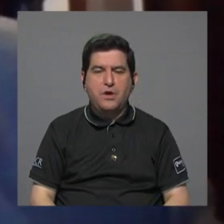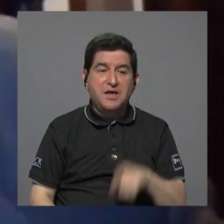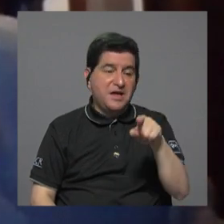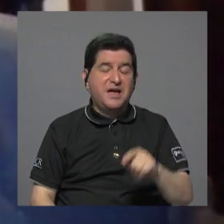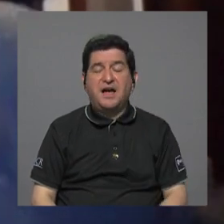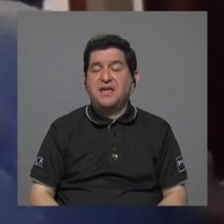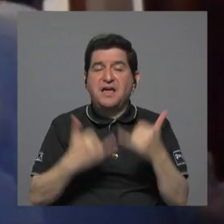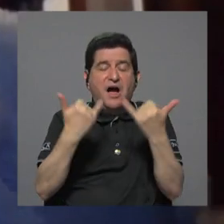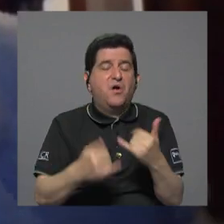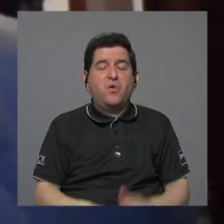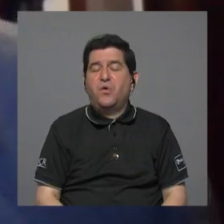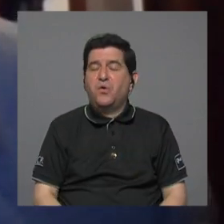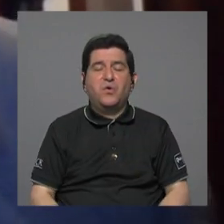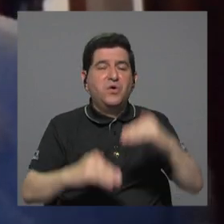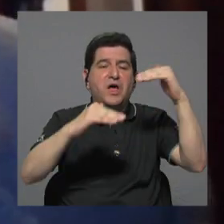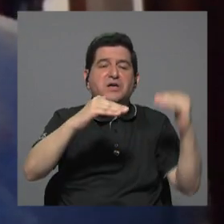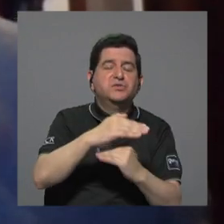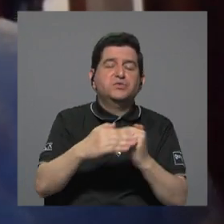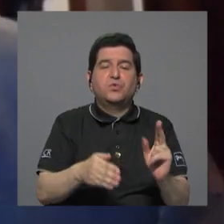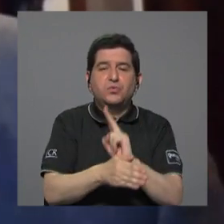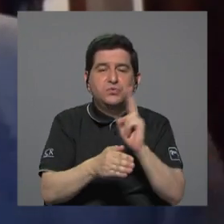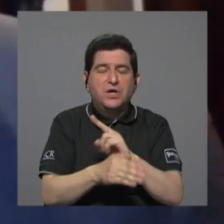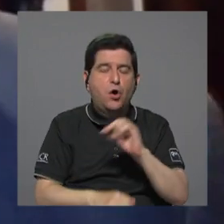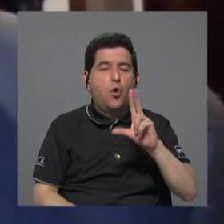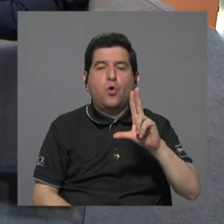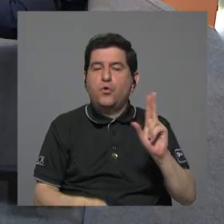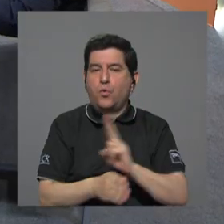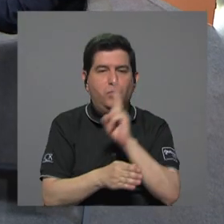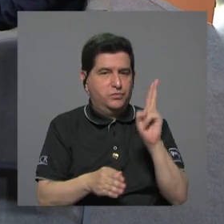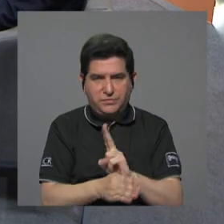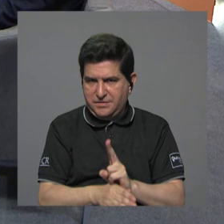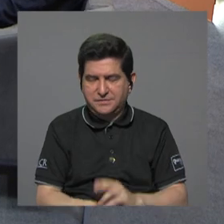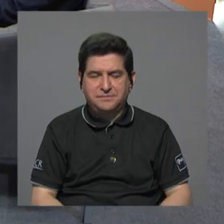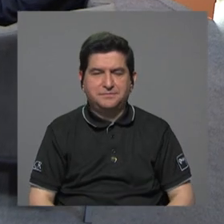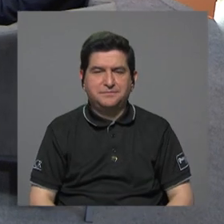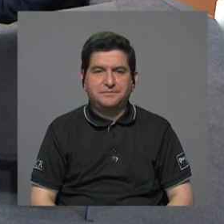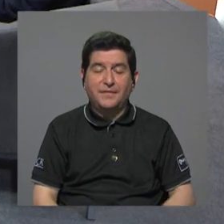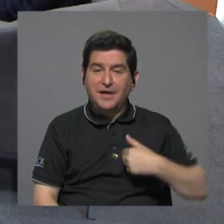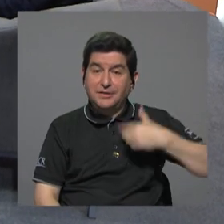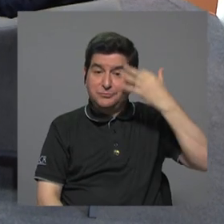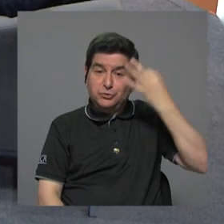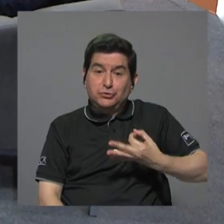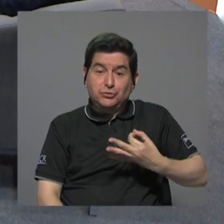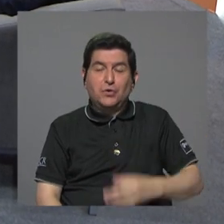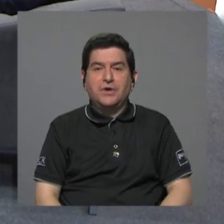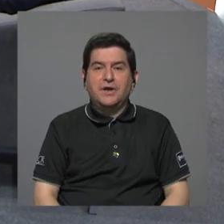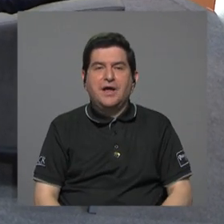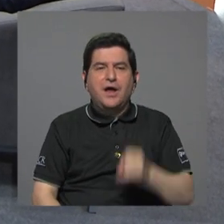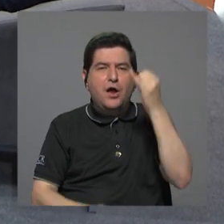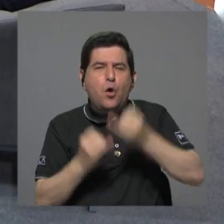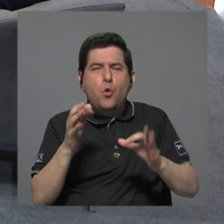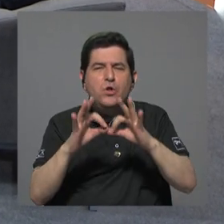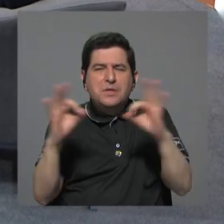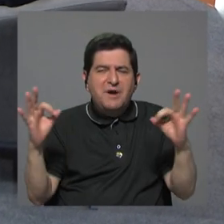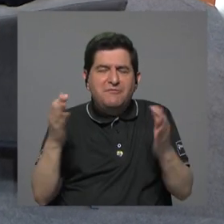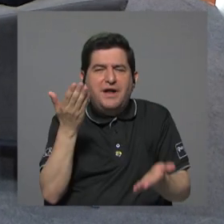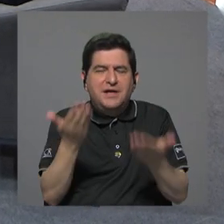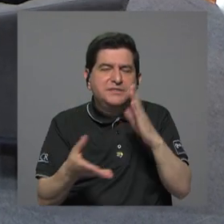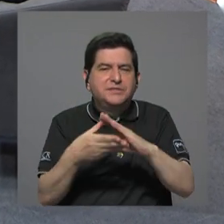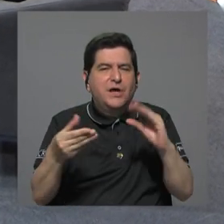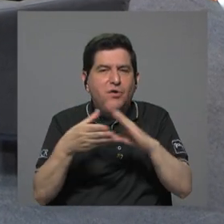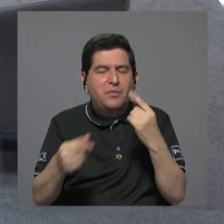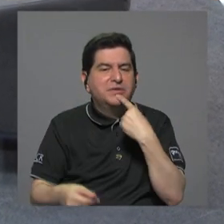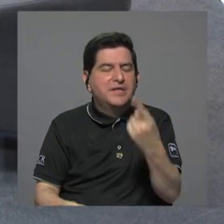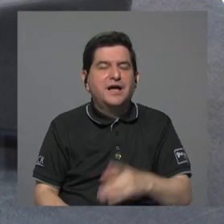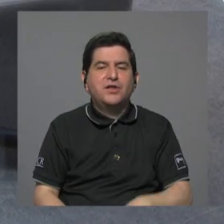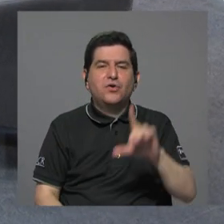inutilizadas prácticamente están ahí perfecto yo creo que una última frase tal vez un último comentario sobre lo